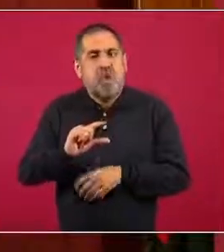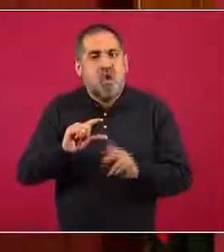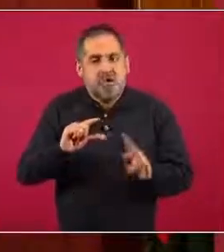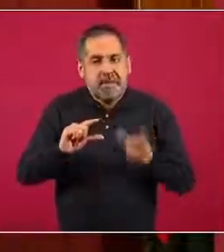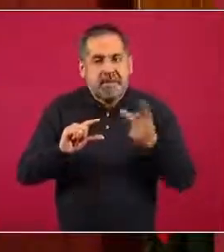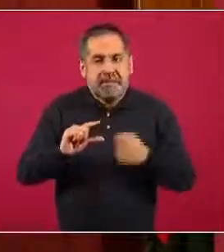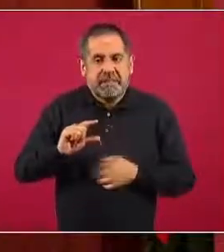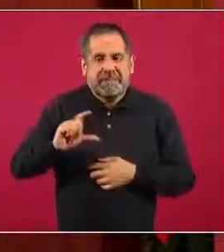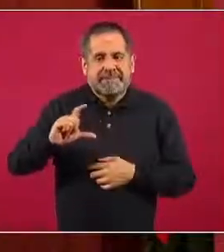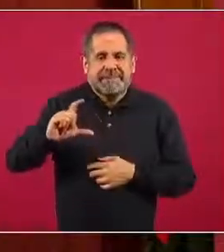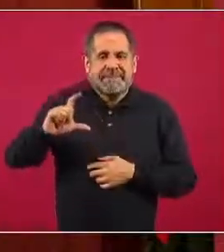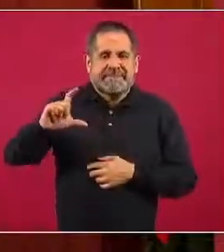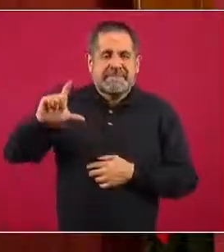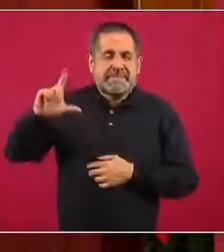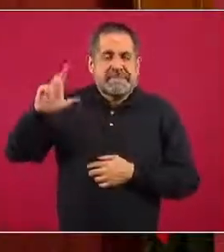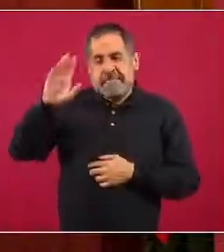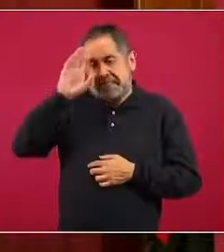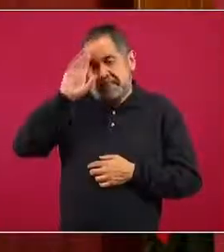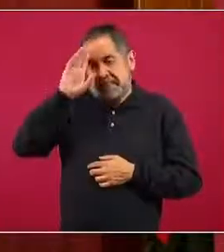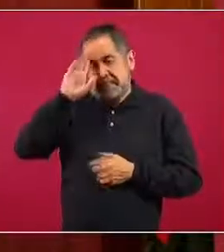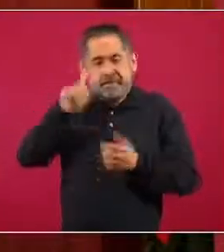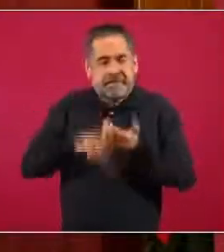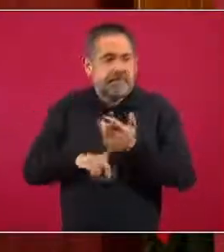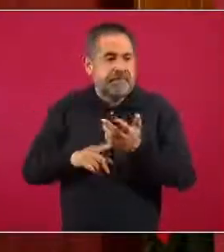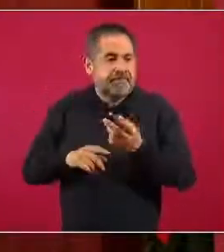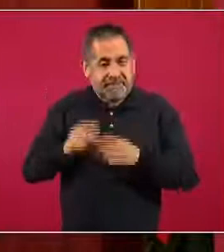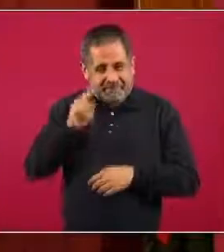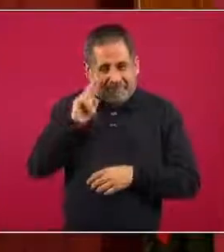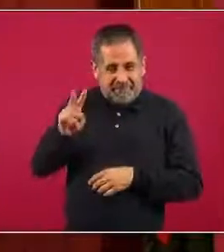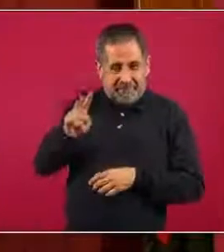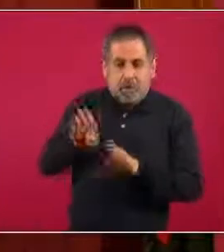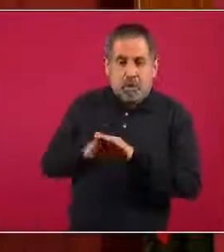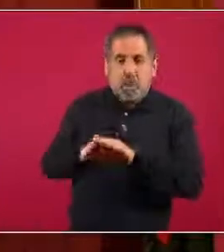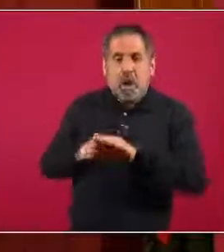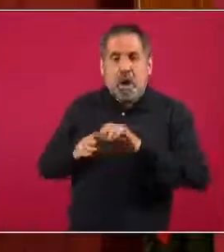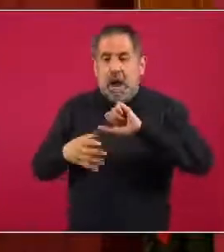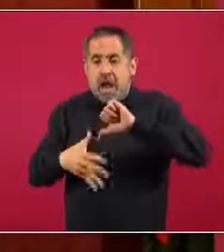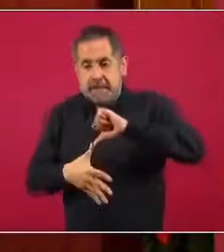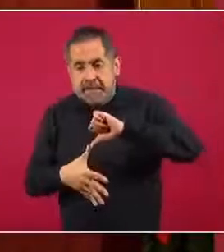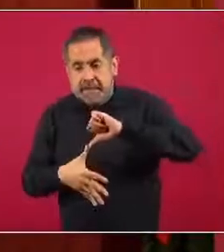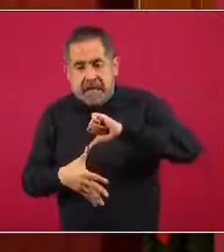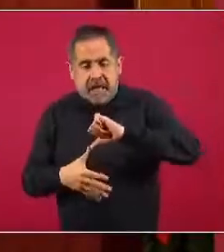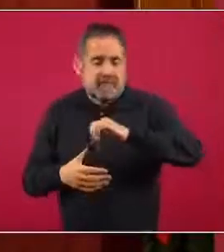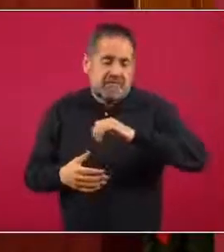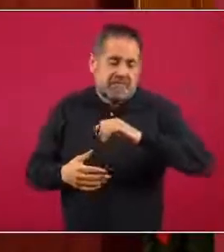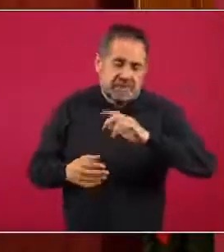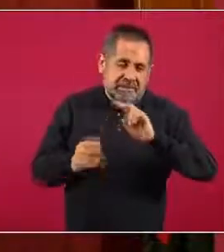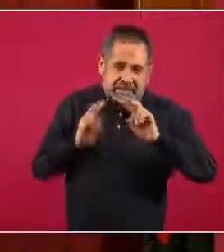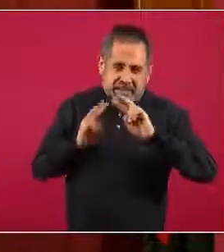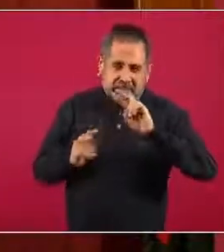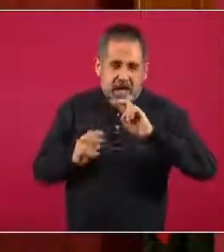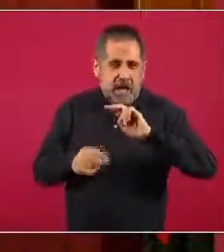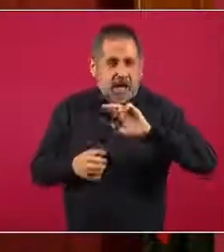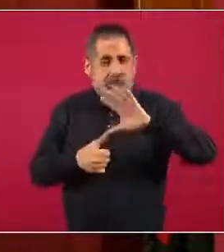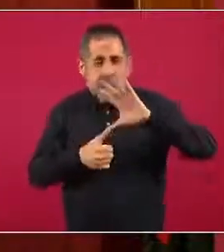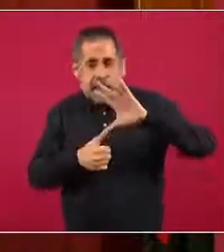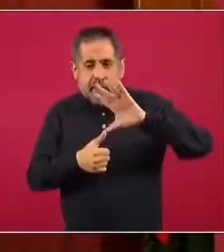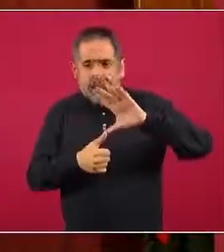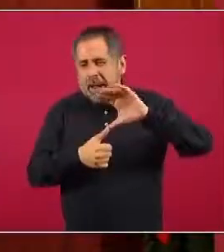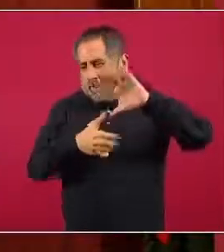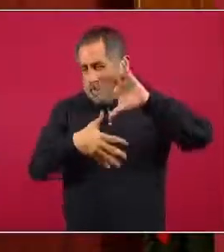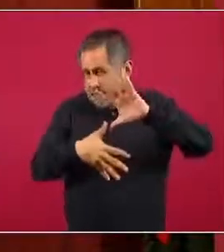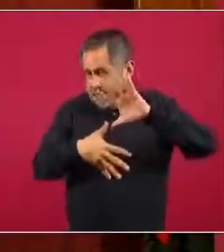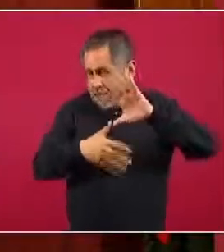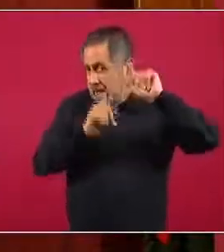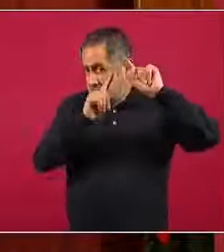se vuelve a incrementar, por lo tanto, tanto el incremento que vemos en América del Sur como el claramente observable en América del Norte, pues